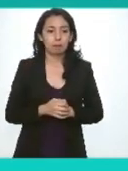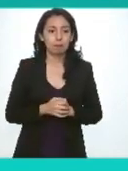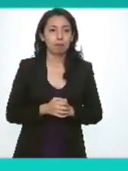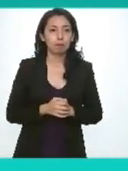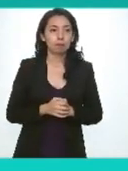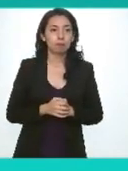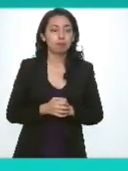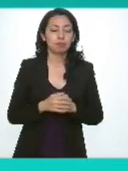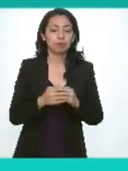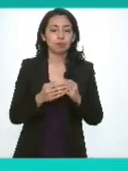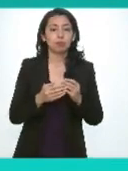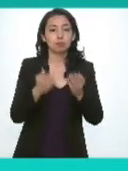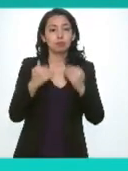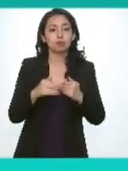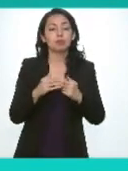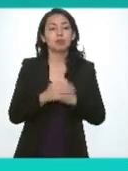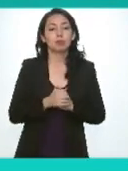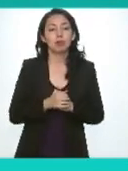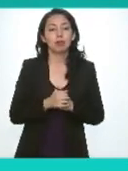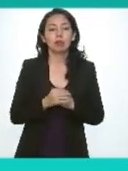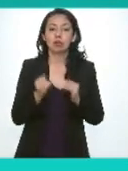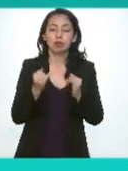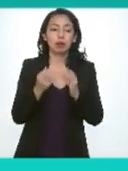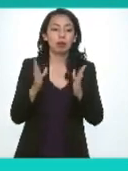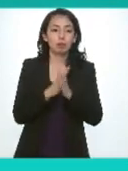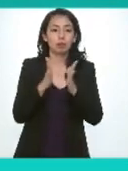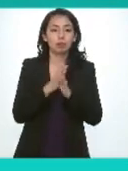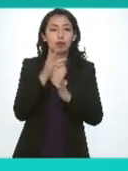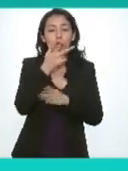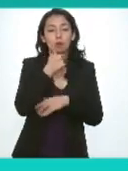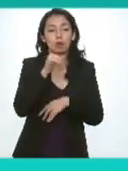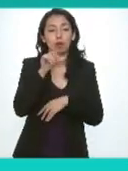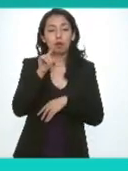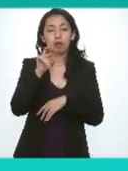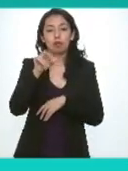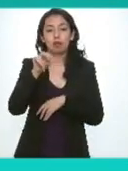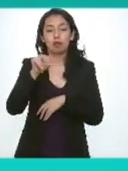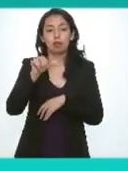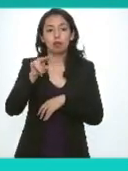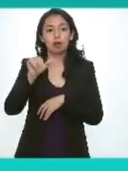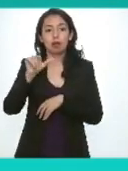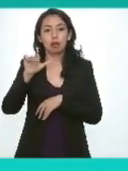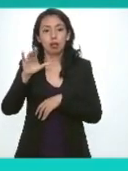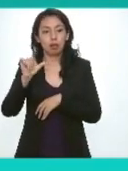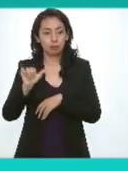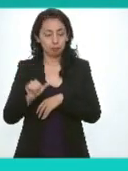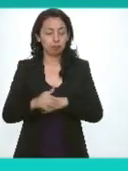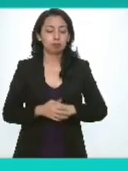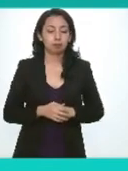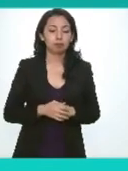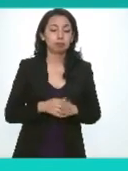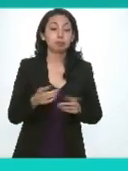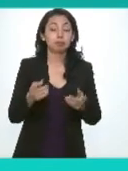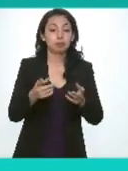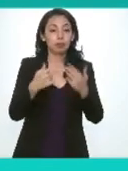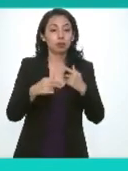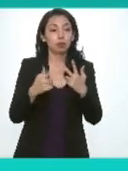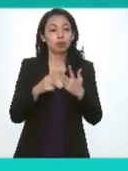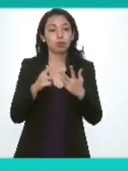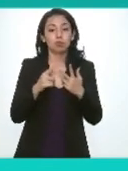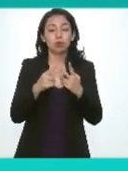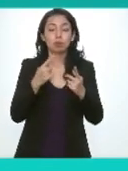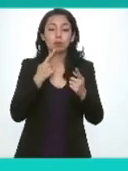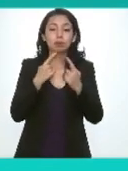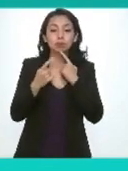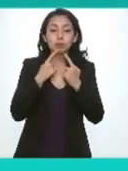también va a participar el comisionado Adrián Ancalá punto ocho presentación discusión y en su caso aprobación de la carta